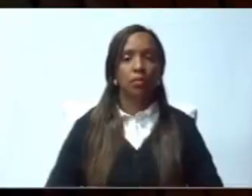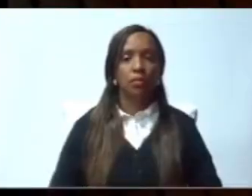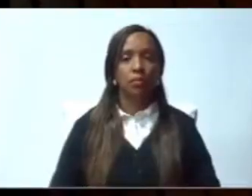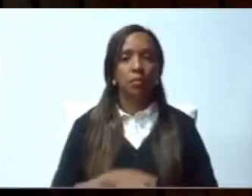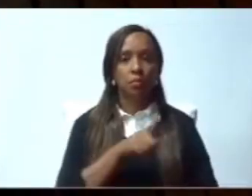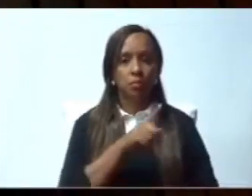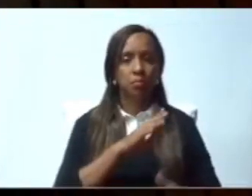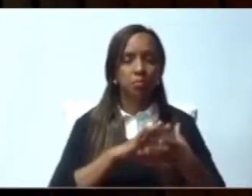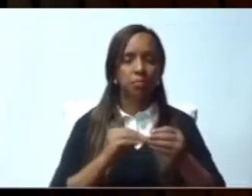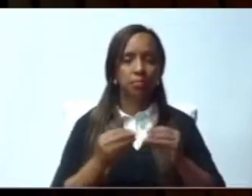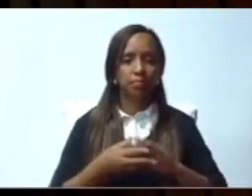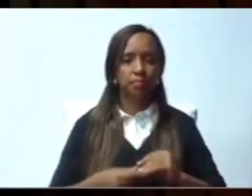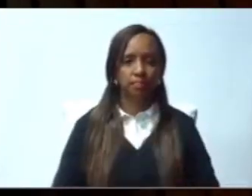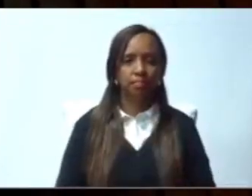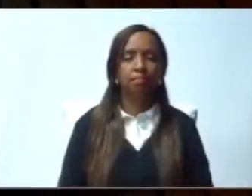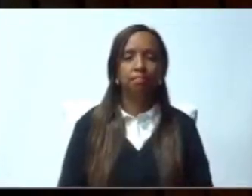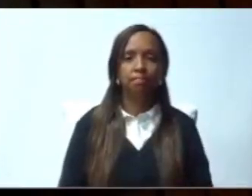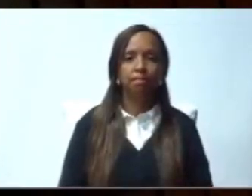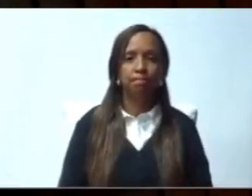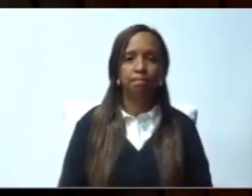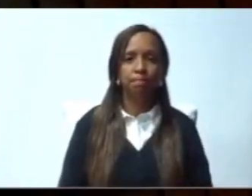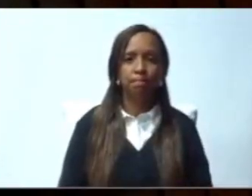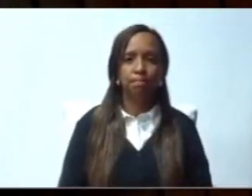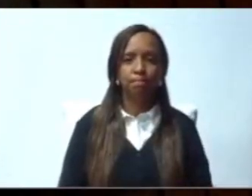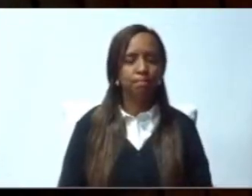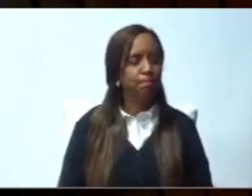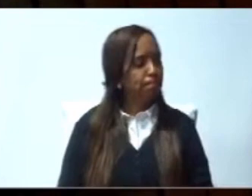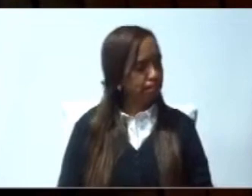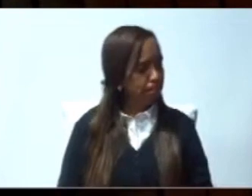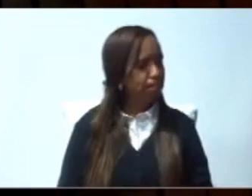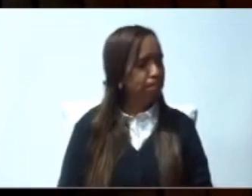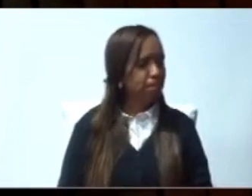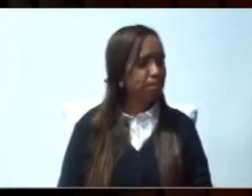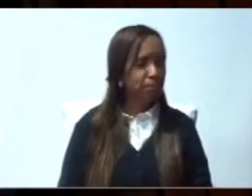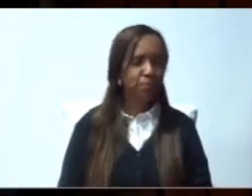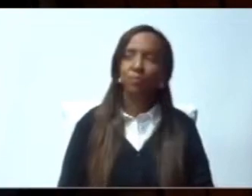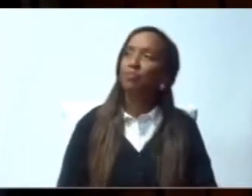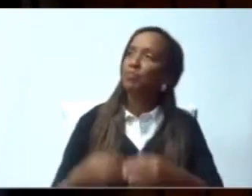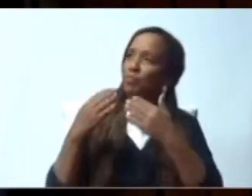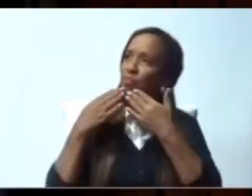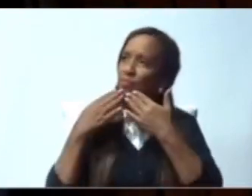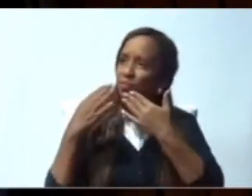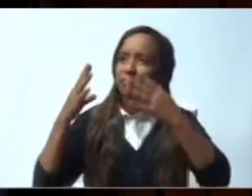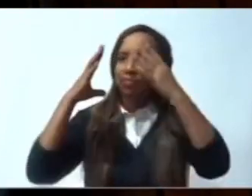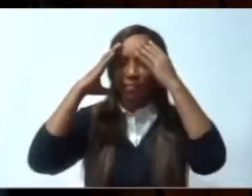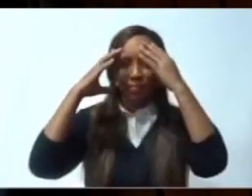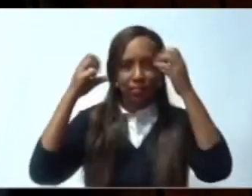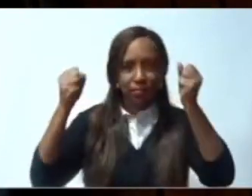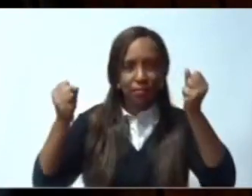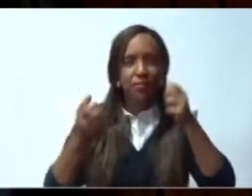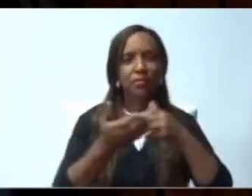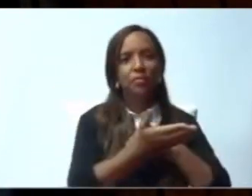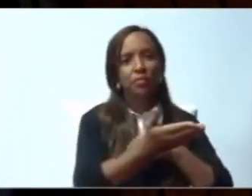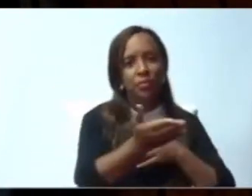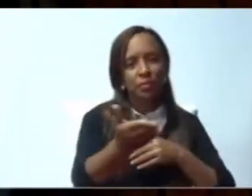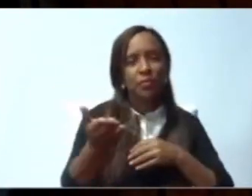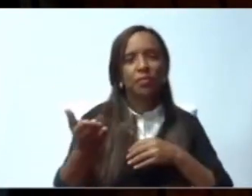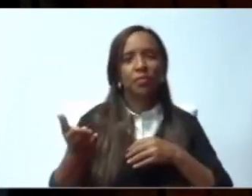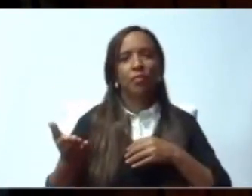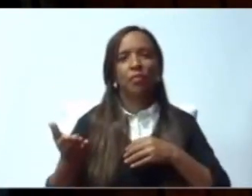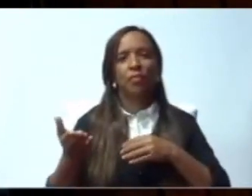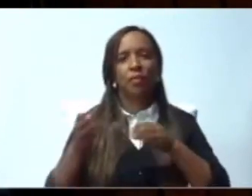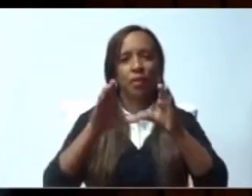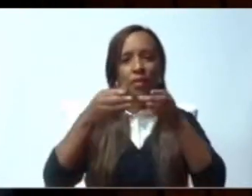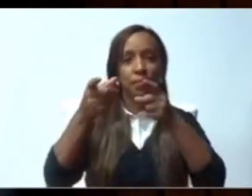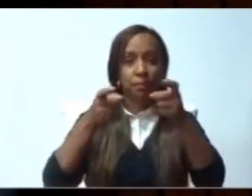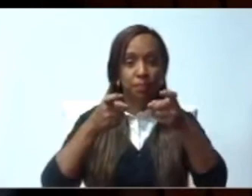Muchas gracias, presidente, honorables miembros del bufé directivo, colegas diputadas y